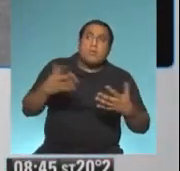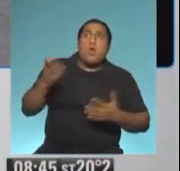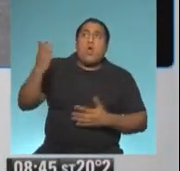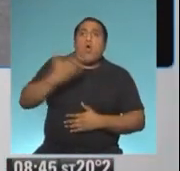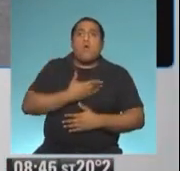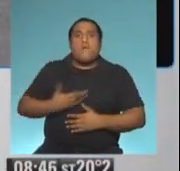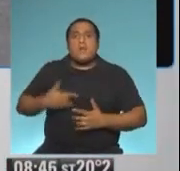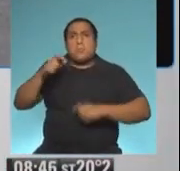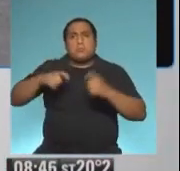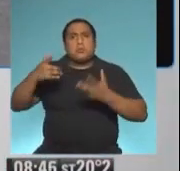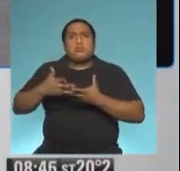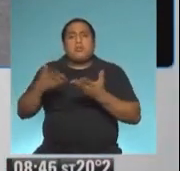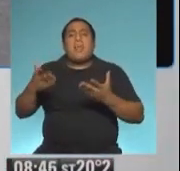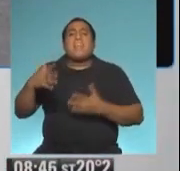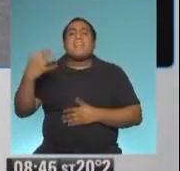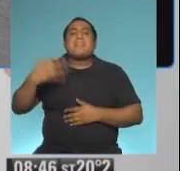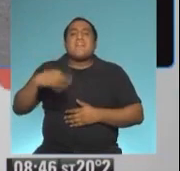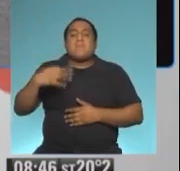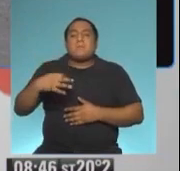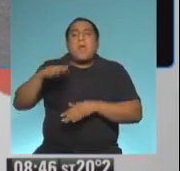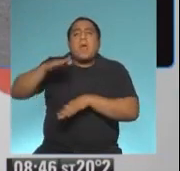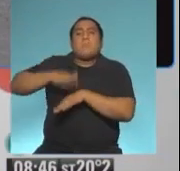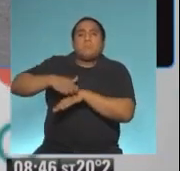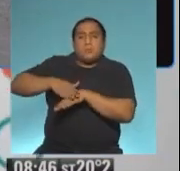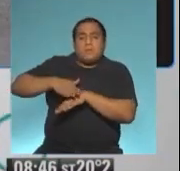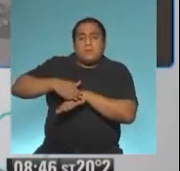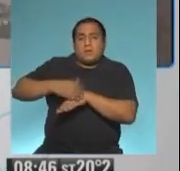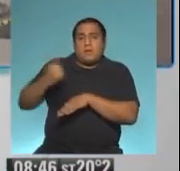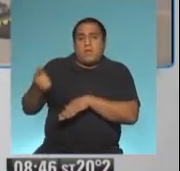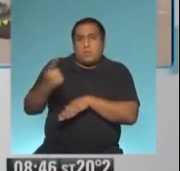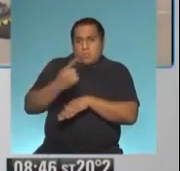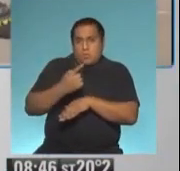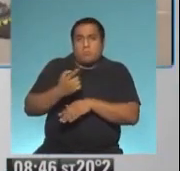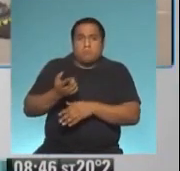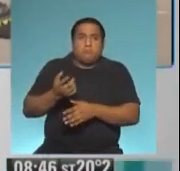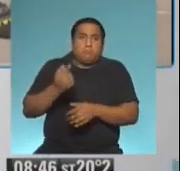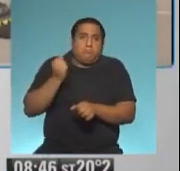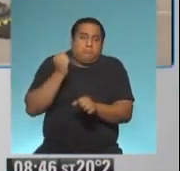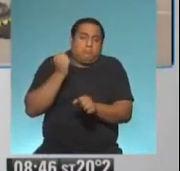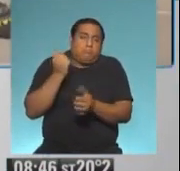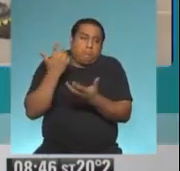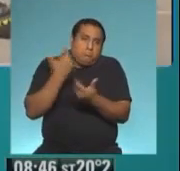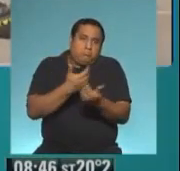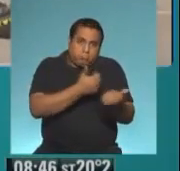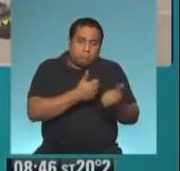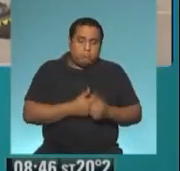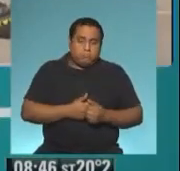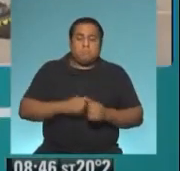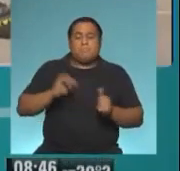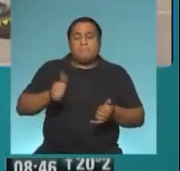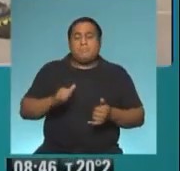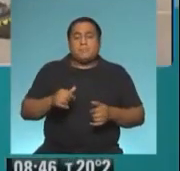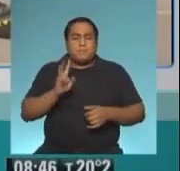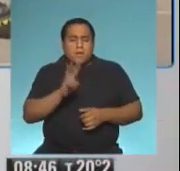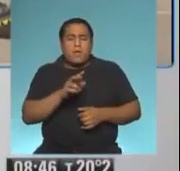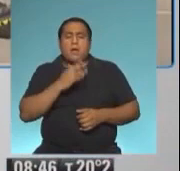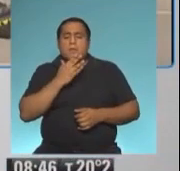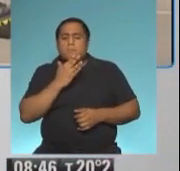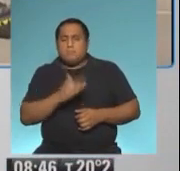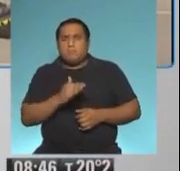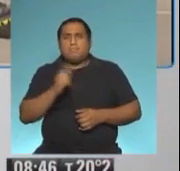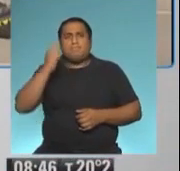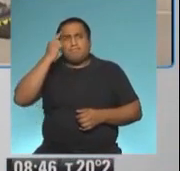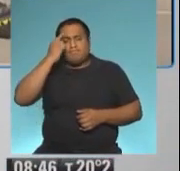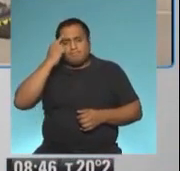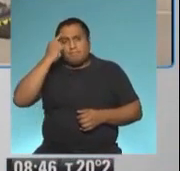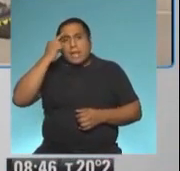toda la sociedad tiene que asumir su responsabilidad en esa tarea. Así es, comprenderlo, tomar conciencia. un